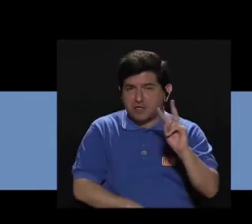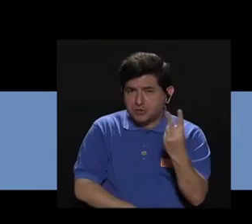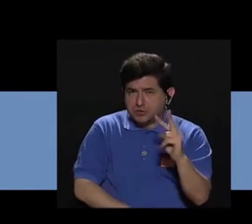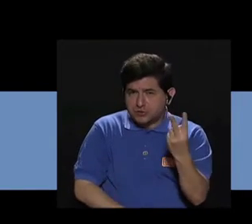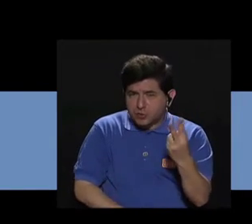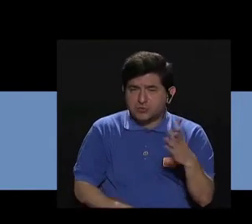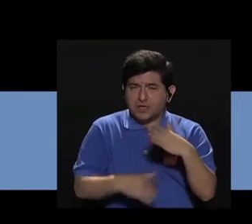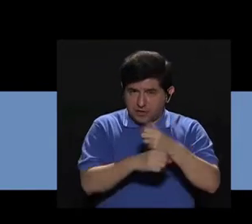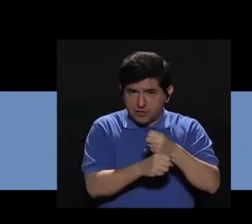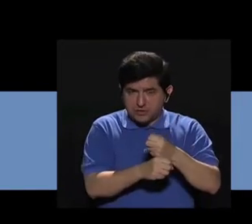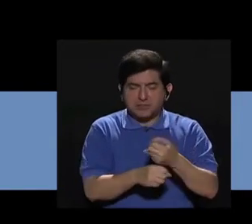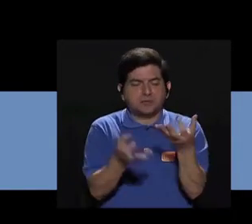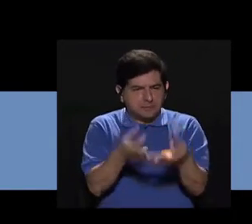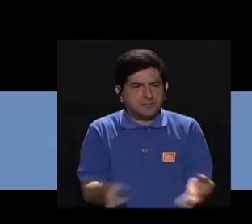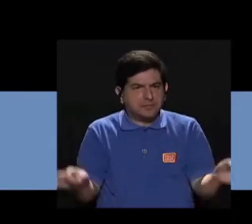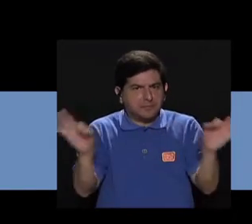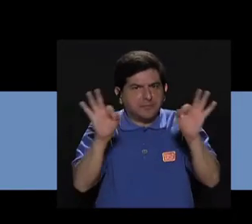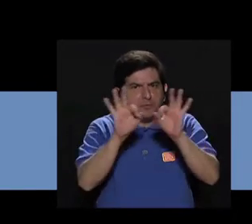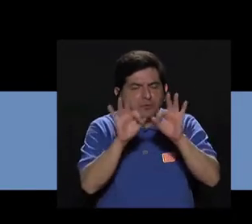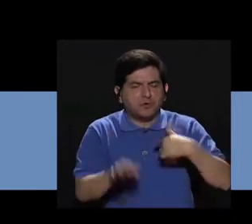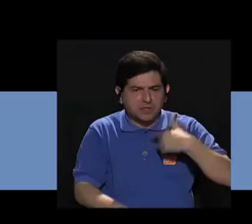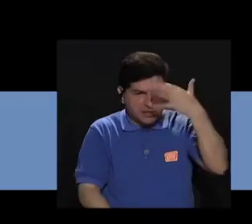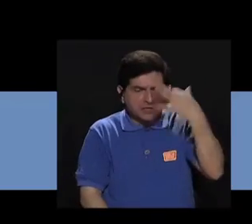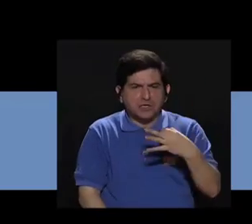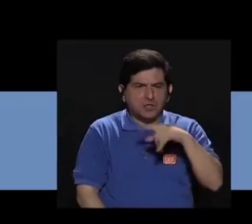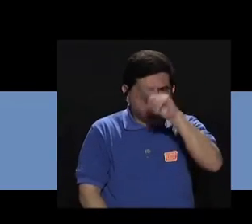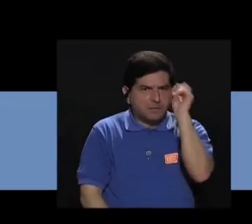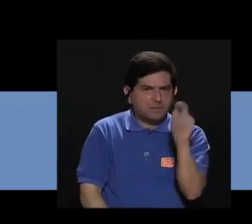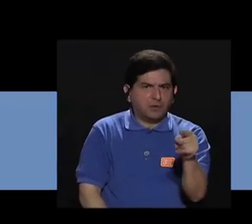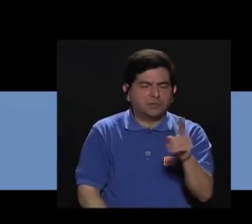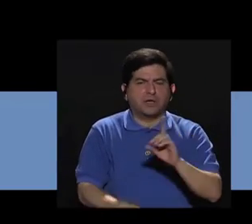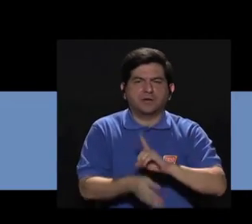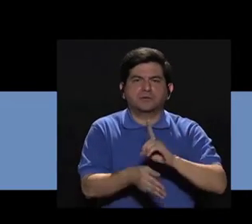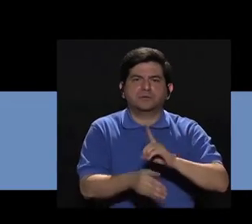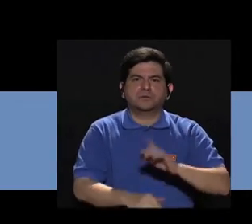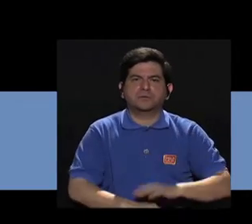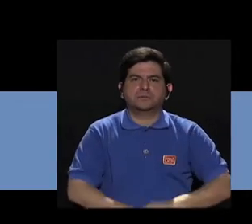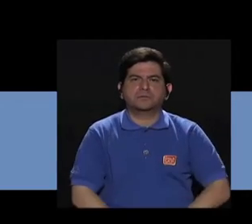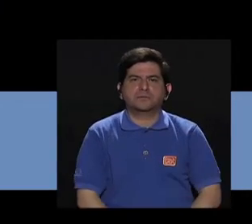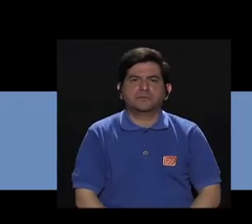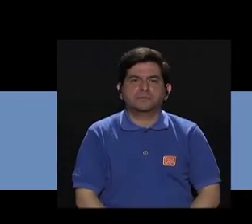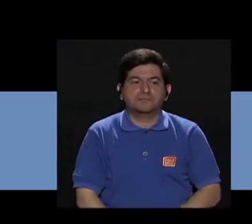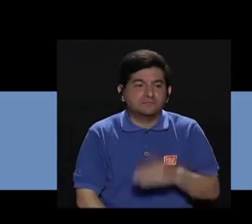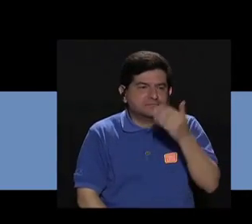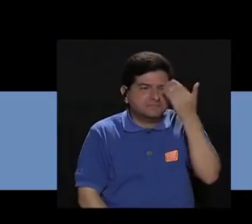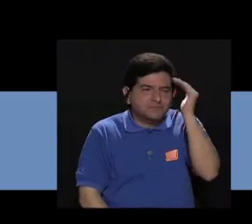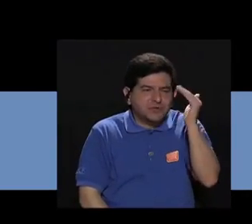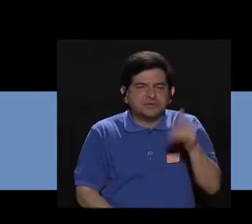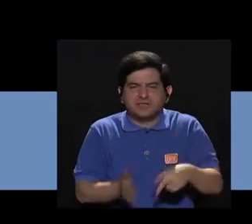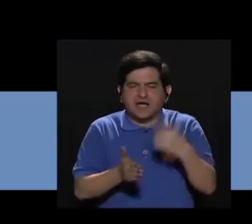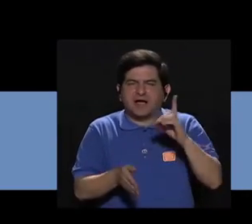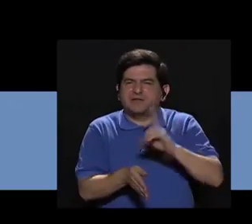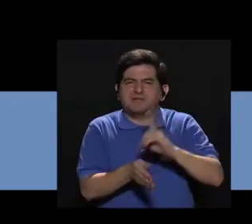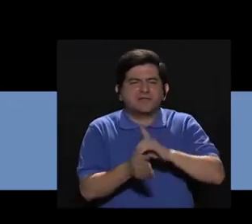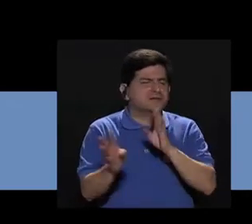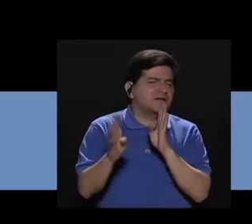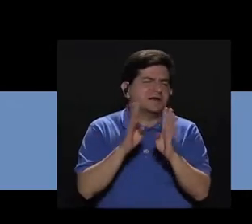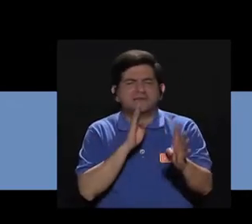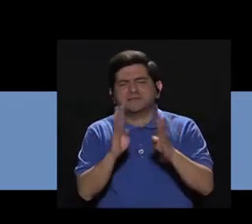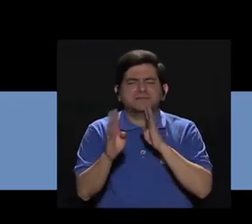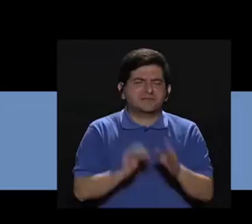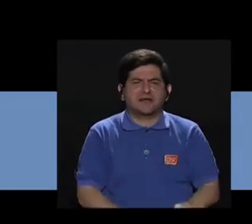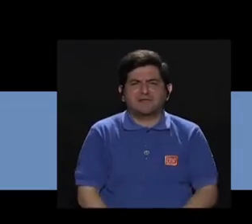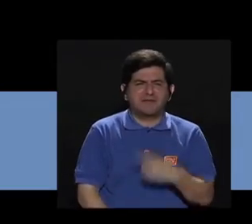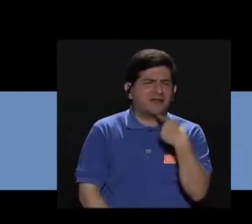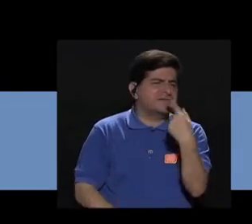efecto secundario. Creo que es importante hacer esa pregunta al médico. No sé, porque muchas veces los doctores